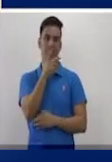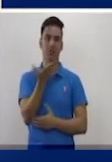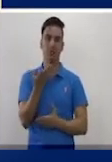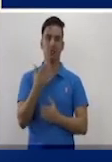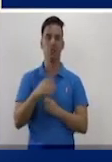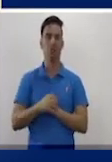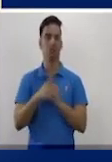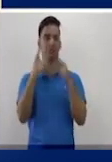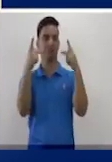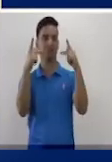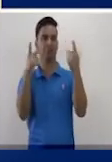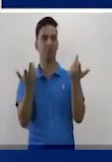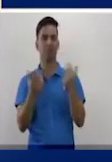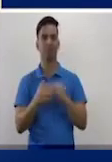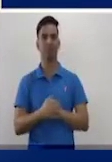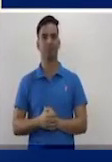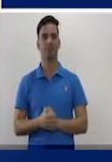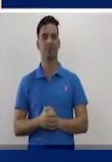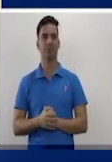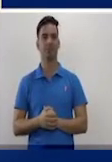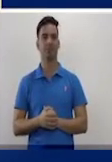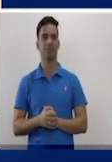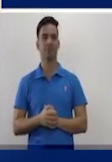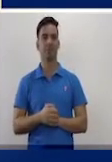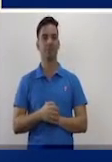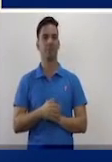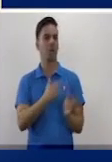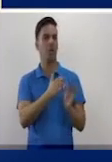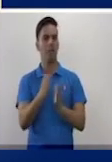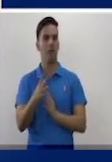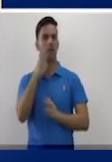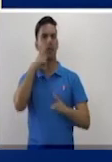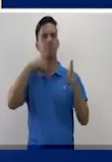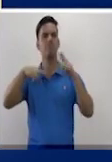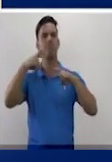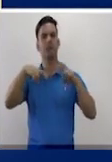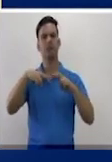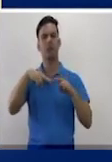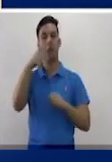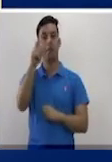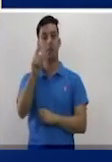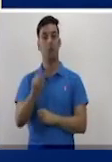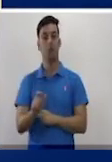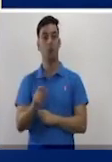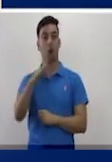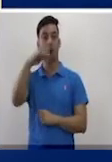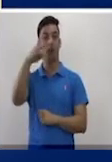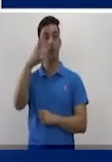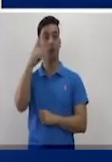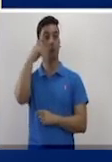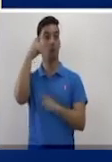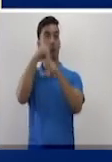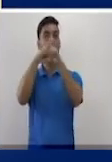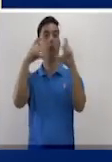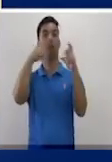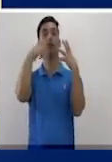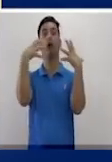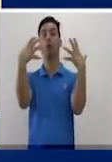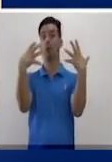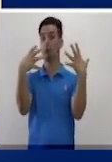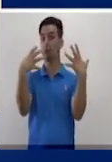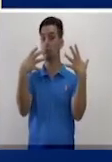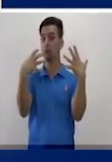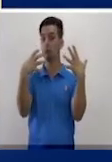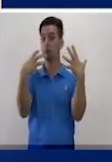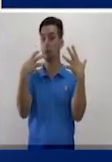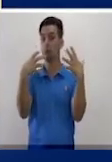Matemáticos famosos, estudia, investiga y encontrarás cuántos matemáticos famosos existen. Hay cubanos,